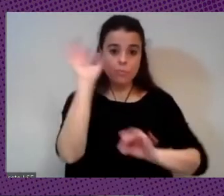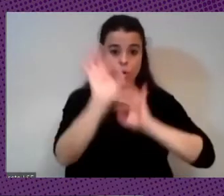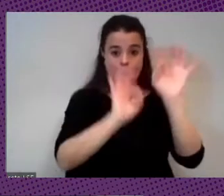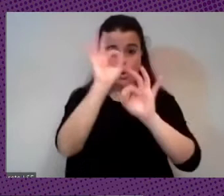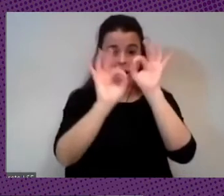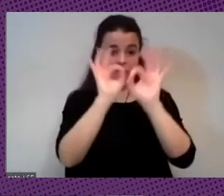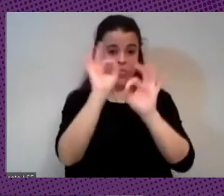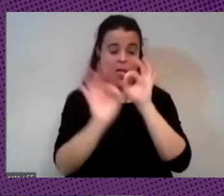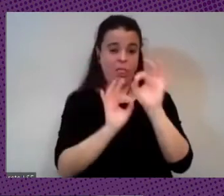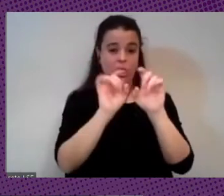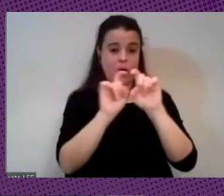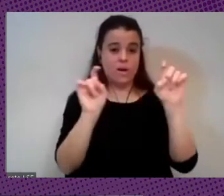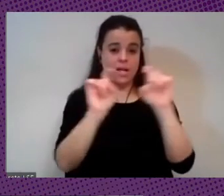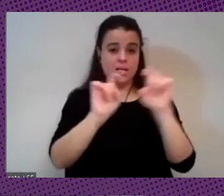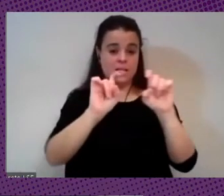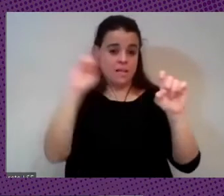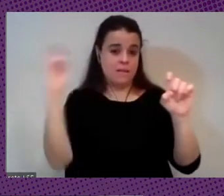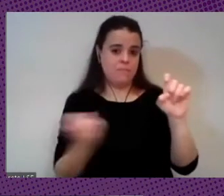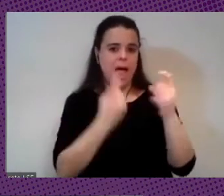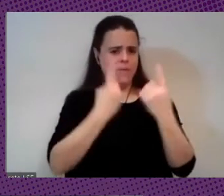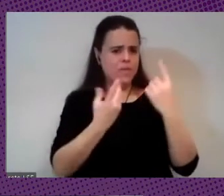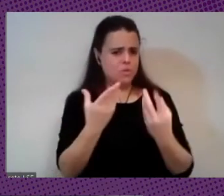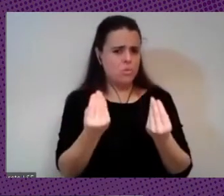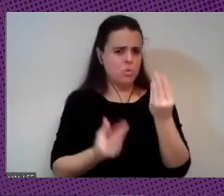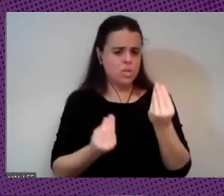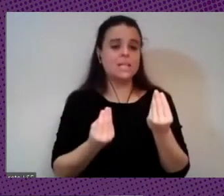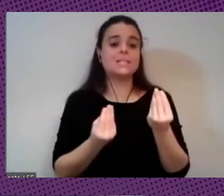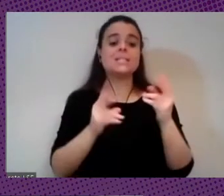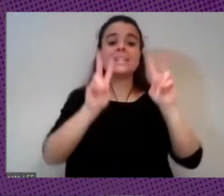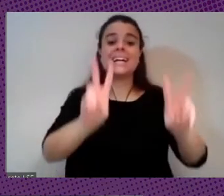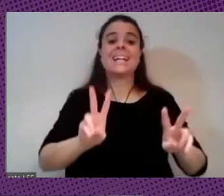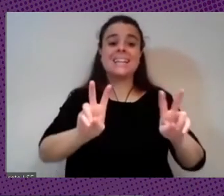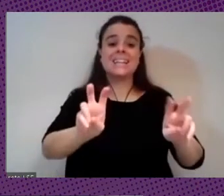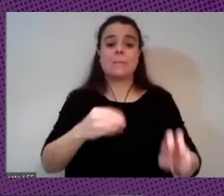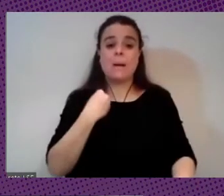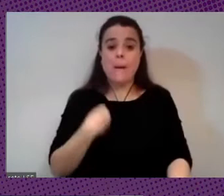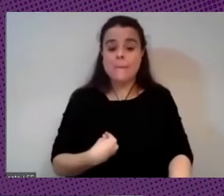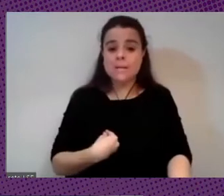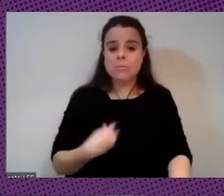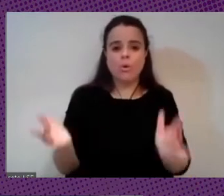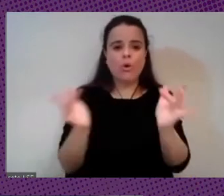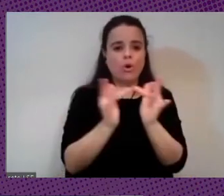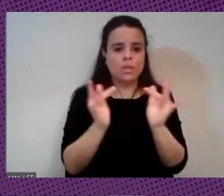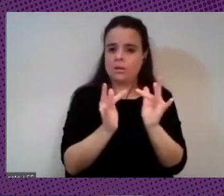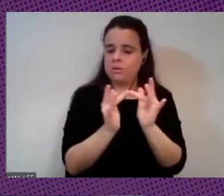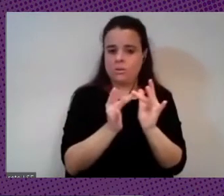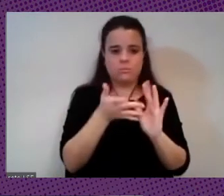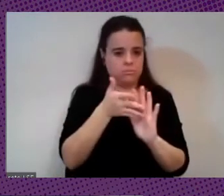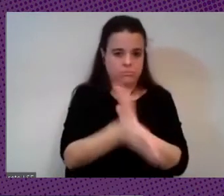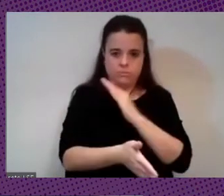en algunos casos muchas organizaciones de las mismas temáticas permanecen en contacto permanente entonces